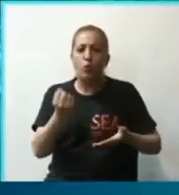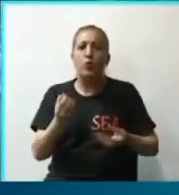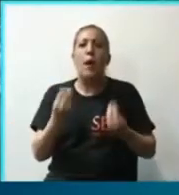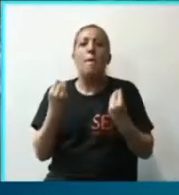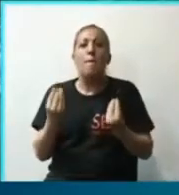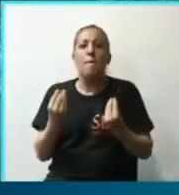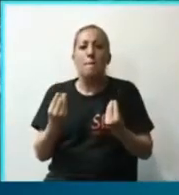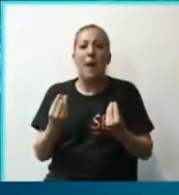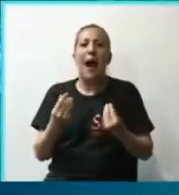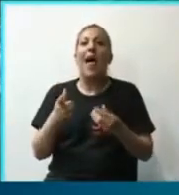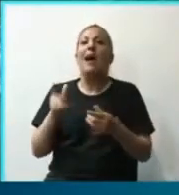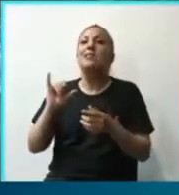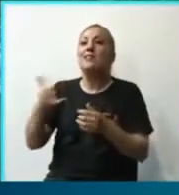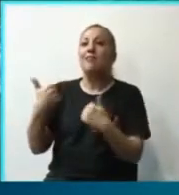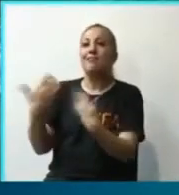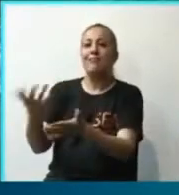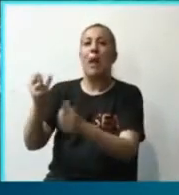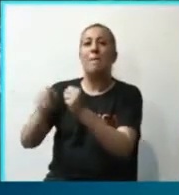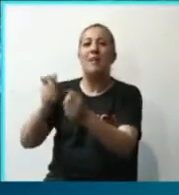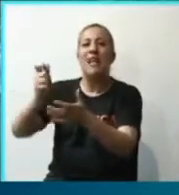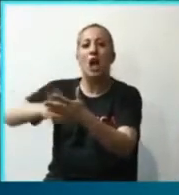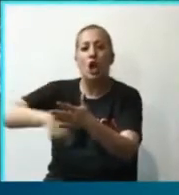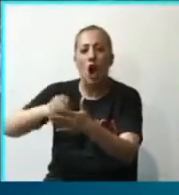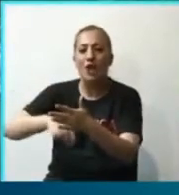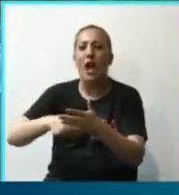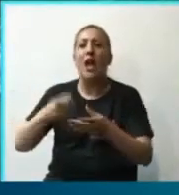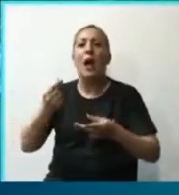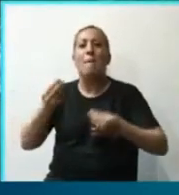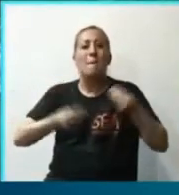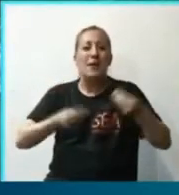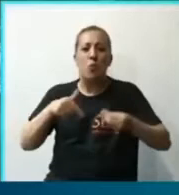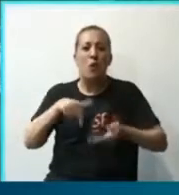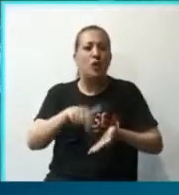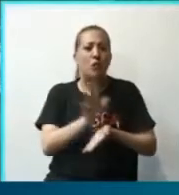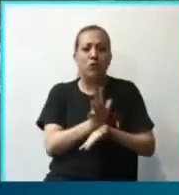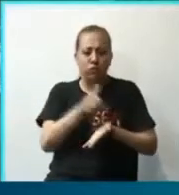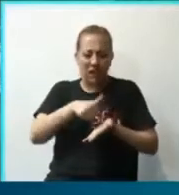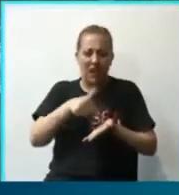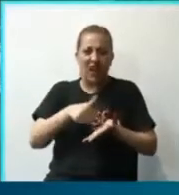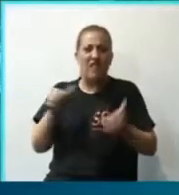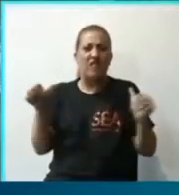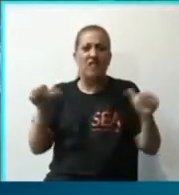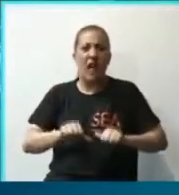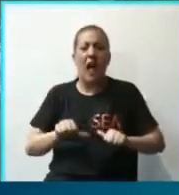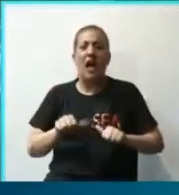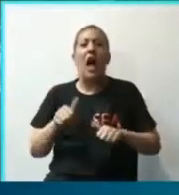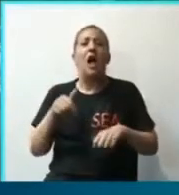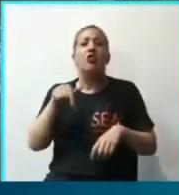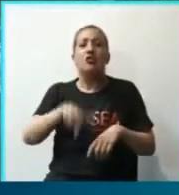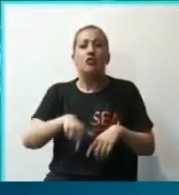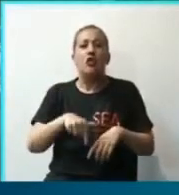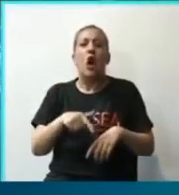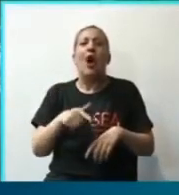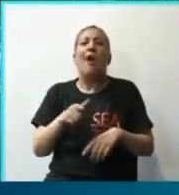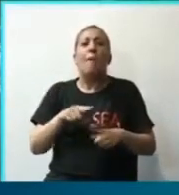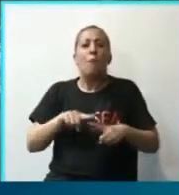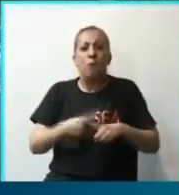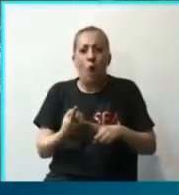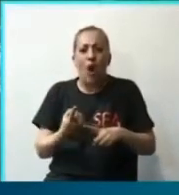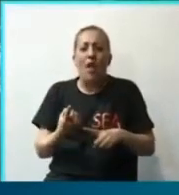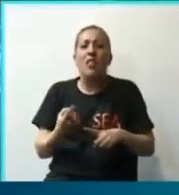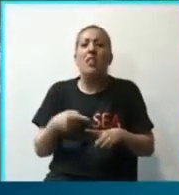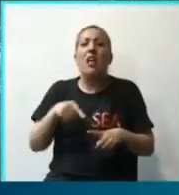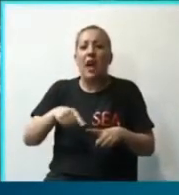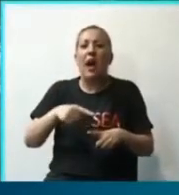la patria contratista, y es un presupuesto que encubre un fracaso de una política que estamos obligados a advertir, nos está